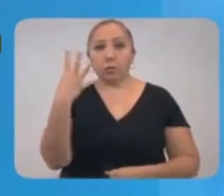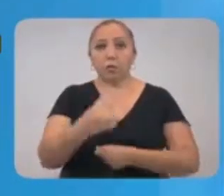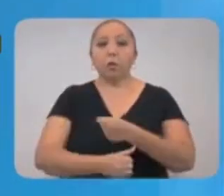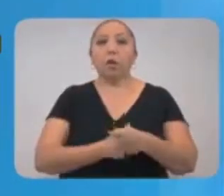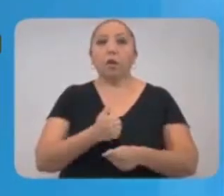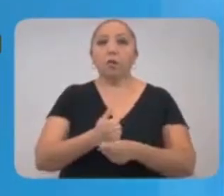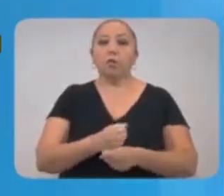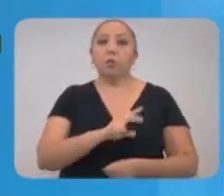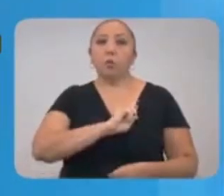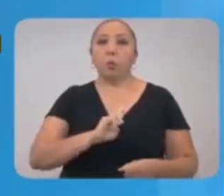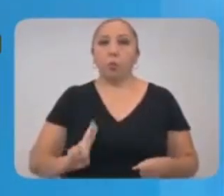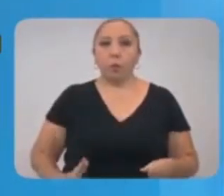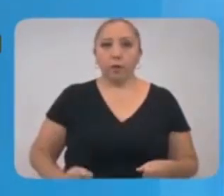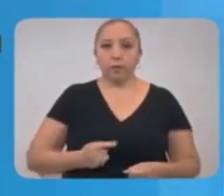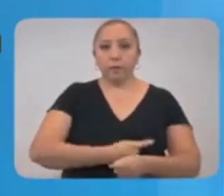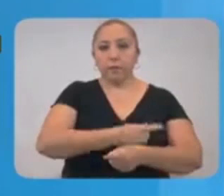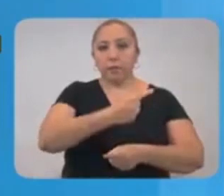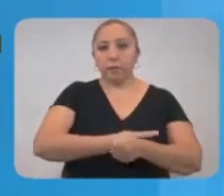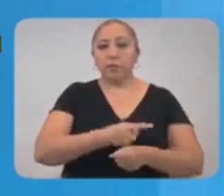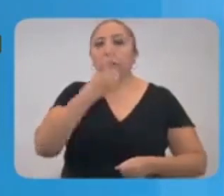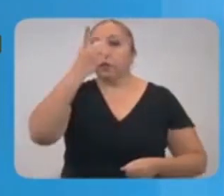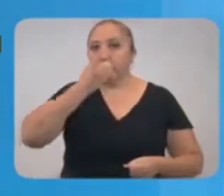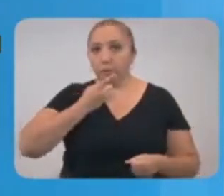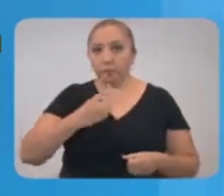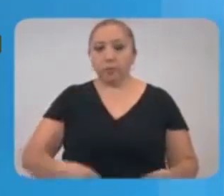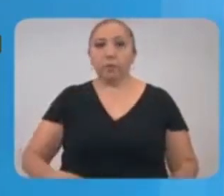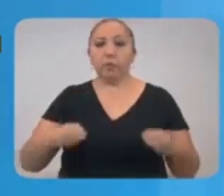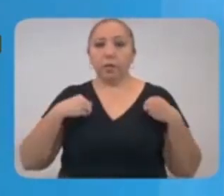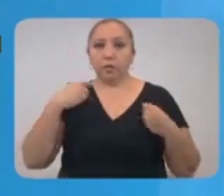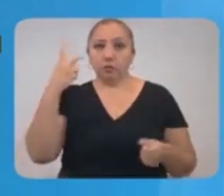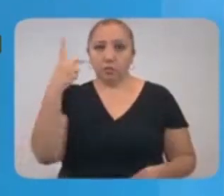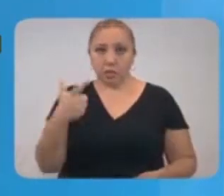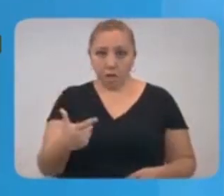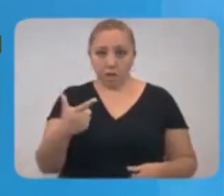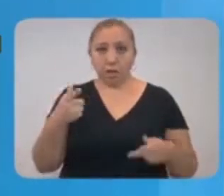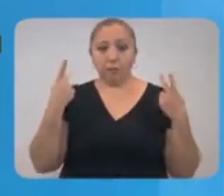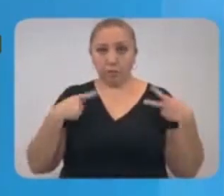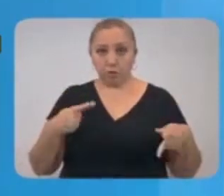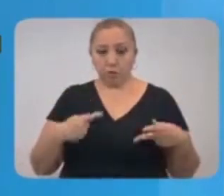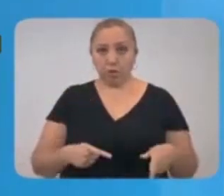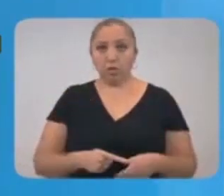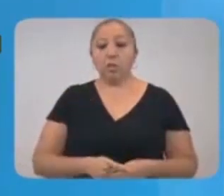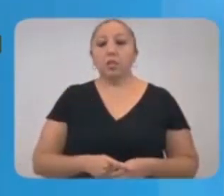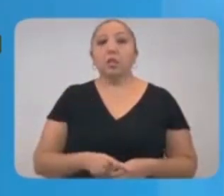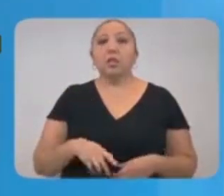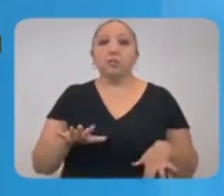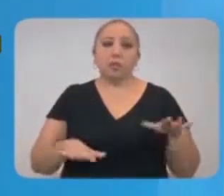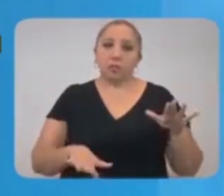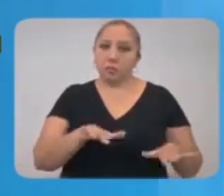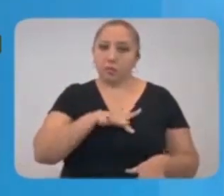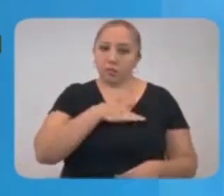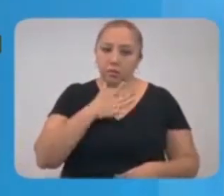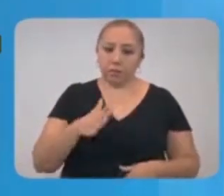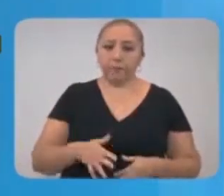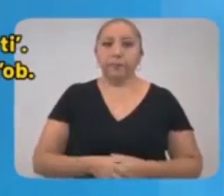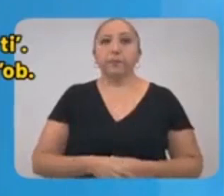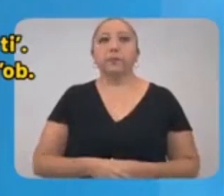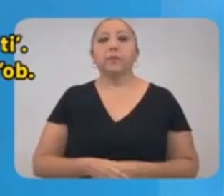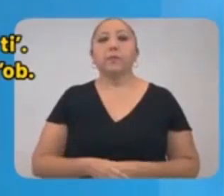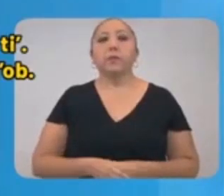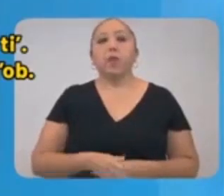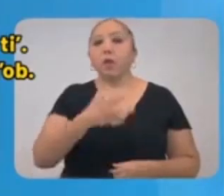de Humán, con antecedentes de hipertensión y diabetes. Vivía con 7 personas, las cuales han presentado síntomas leves.